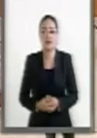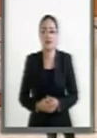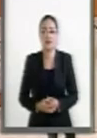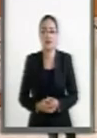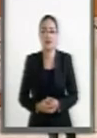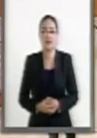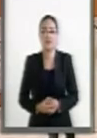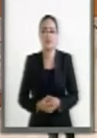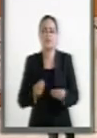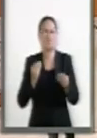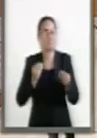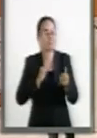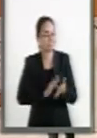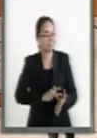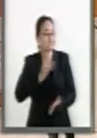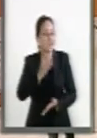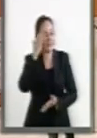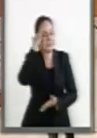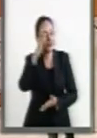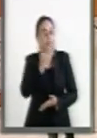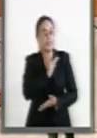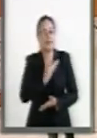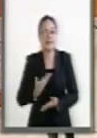Muchísimas gracias, señor presidente.